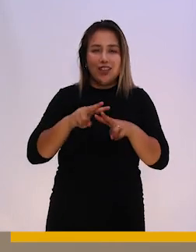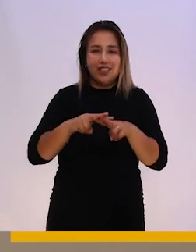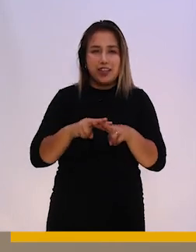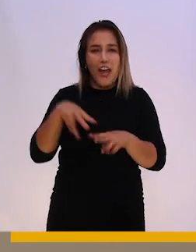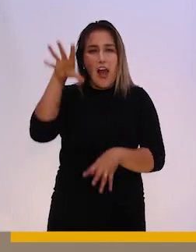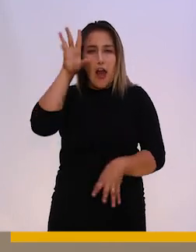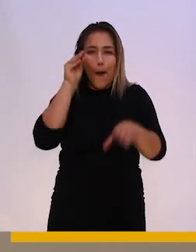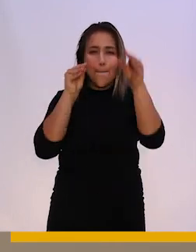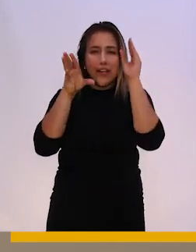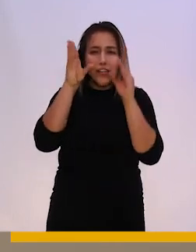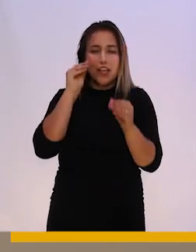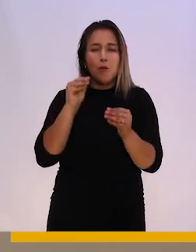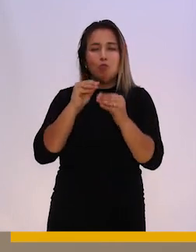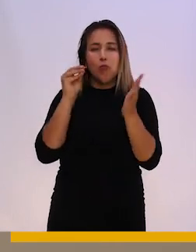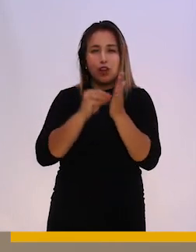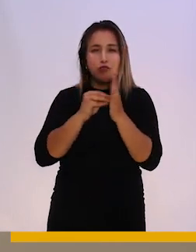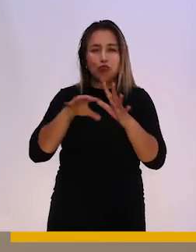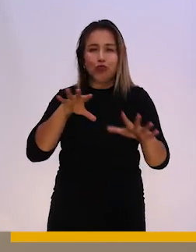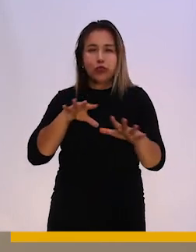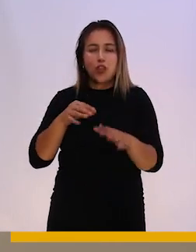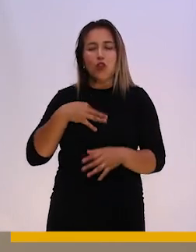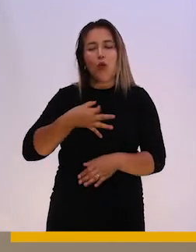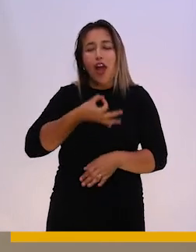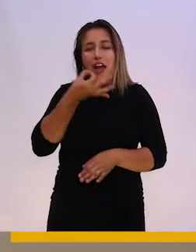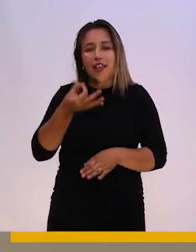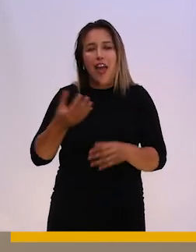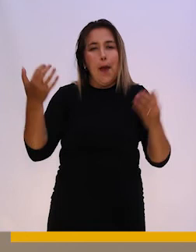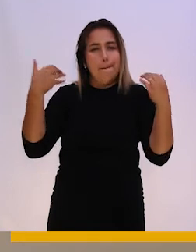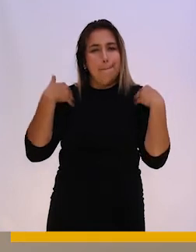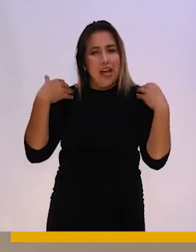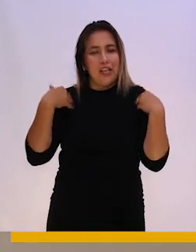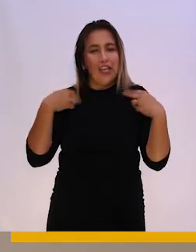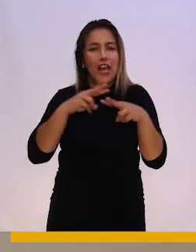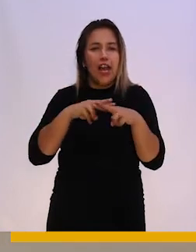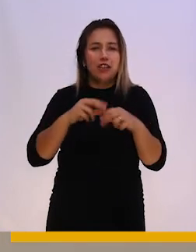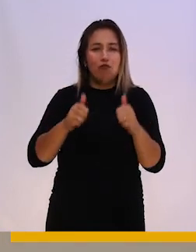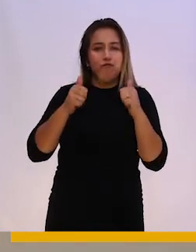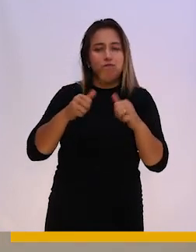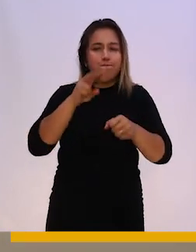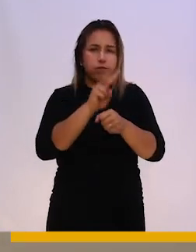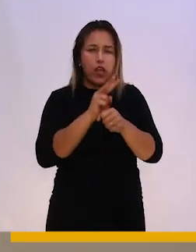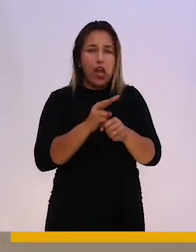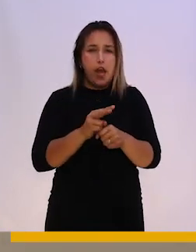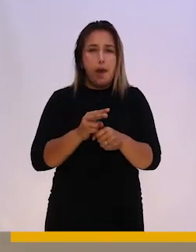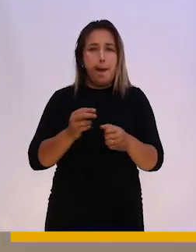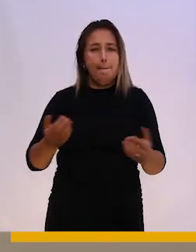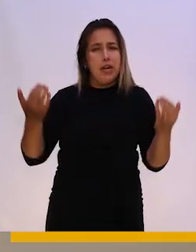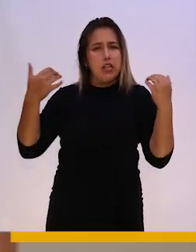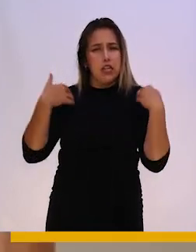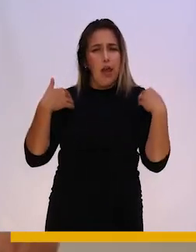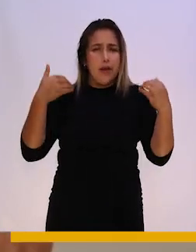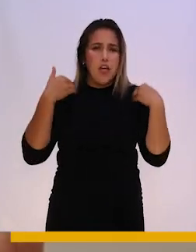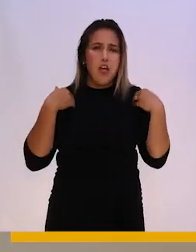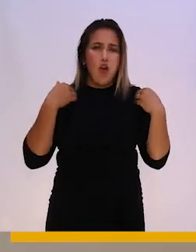práctica hace al maestro. Hay que intentar ser constante, perseverante. Nunca es tarde para aprender. Es importante